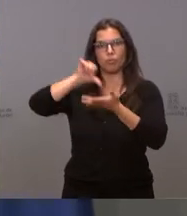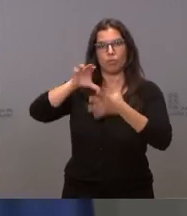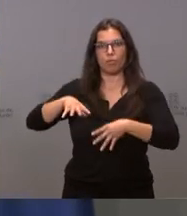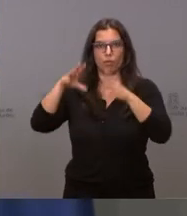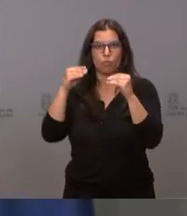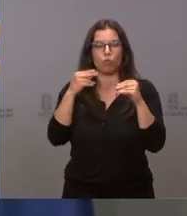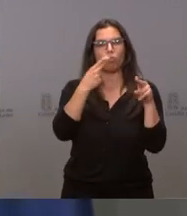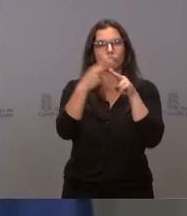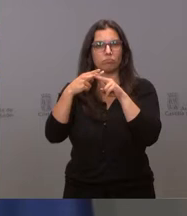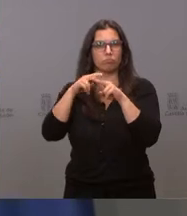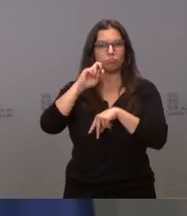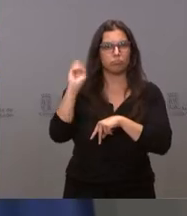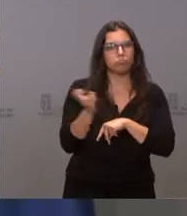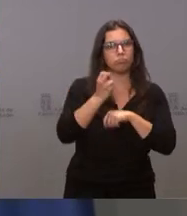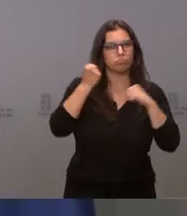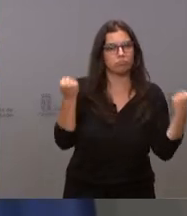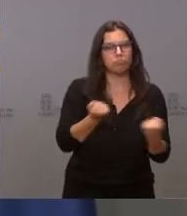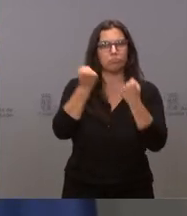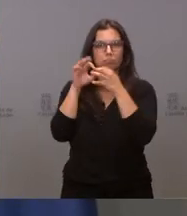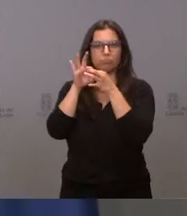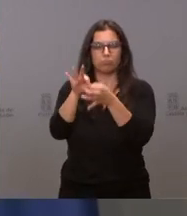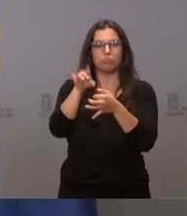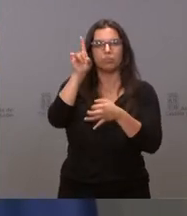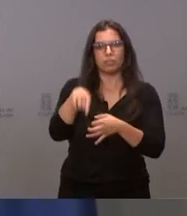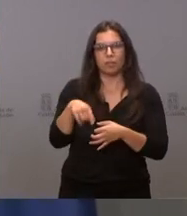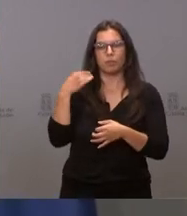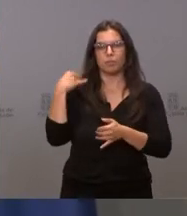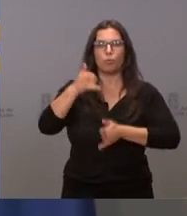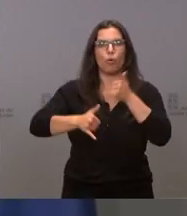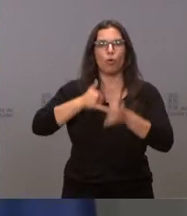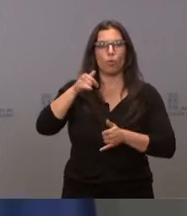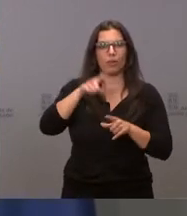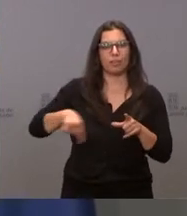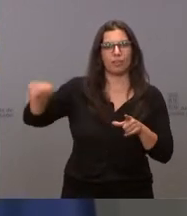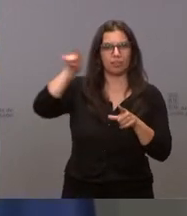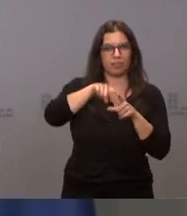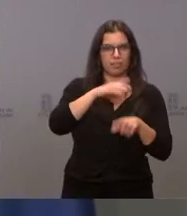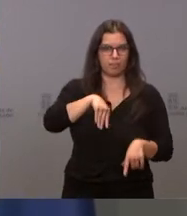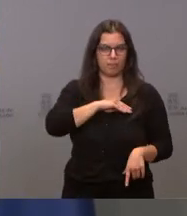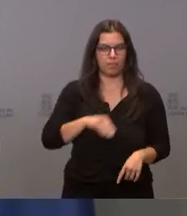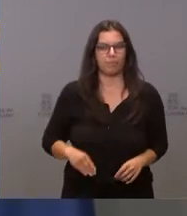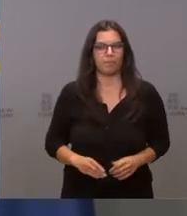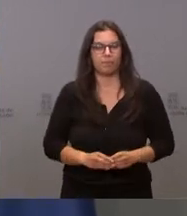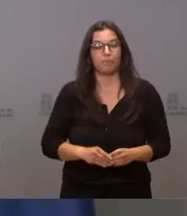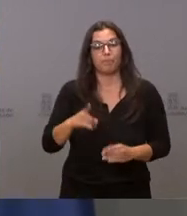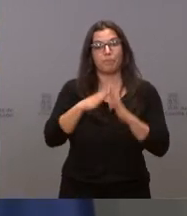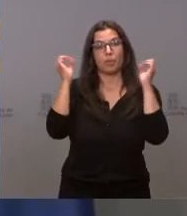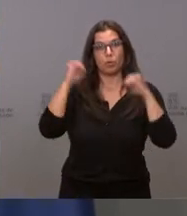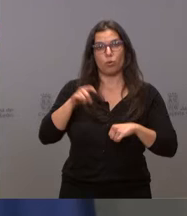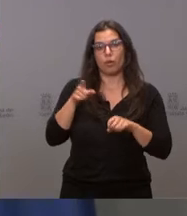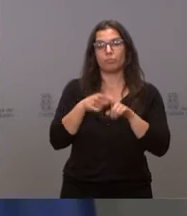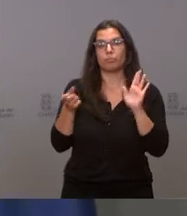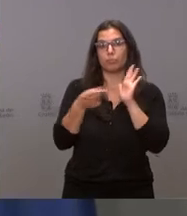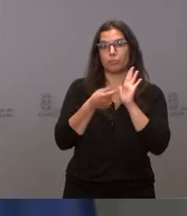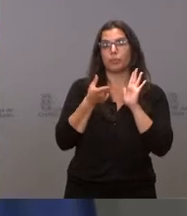actuaciones ligadas también a la Vuelta Ciclista a España. Se trata de un acuerdo en el que había una aportación de